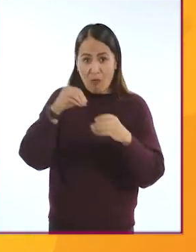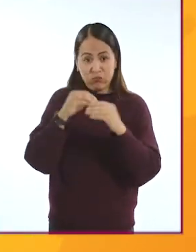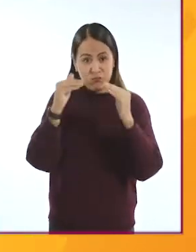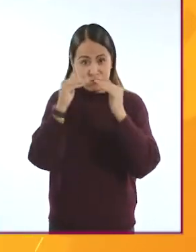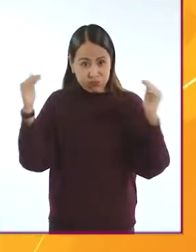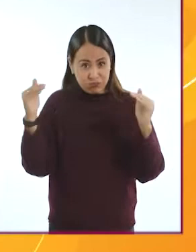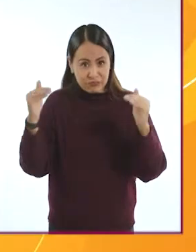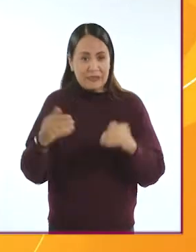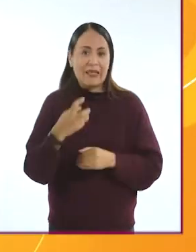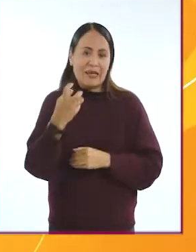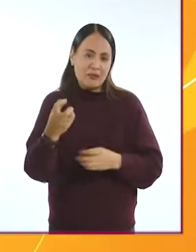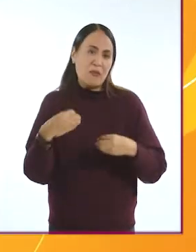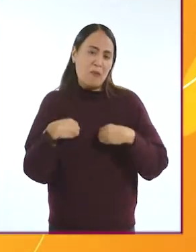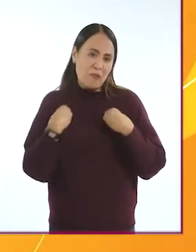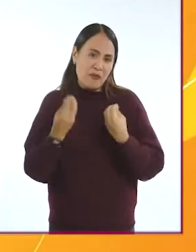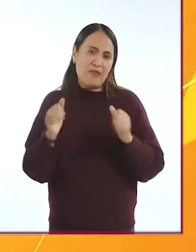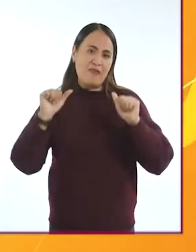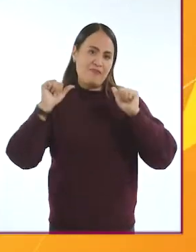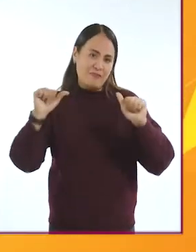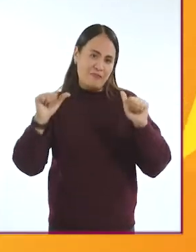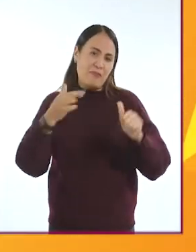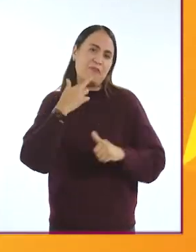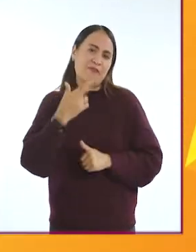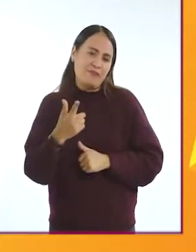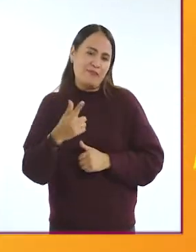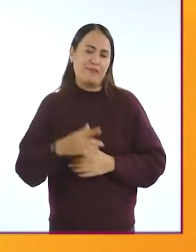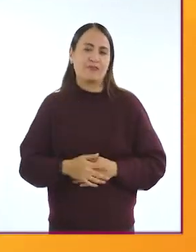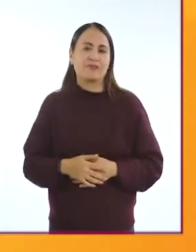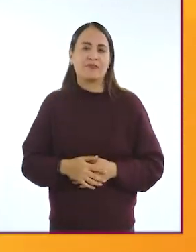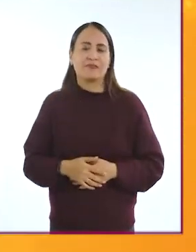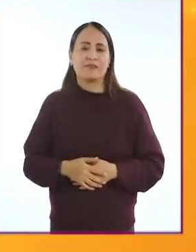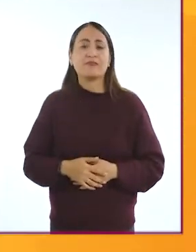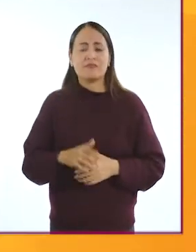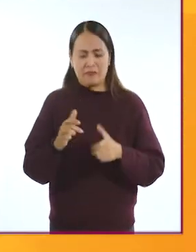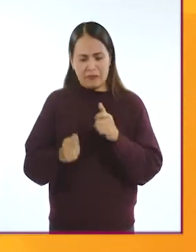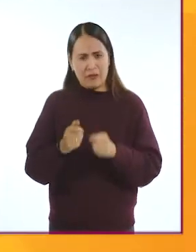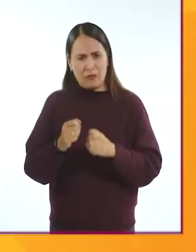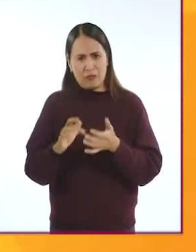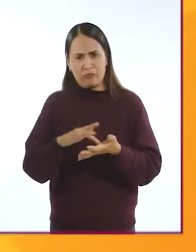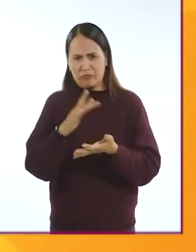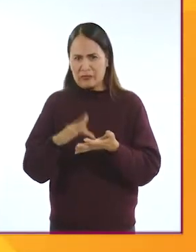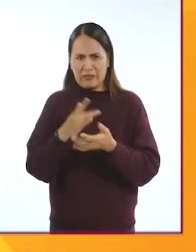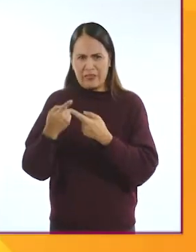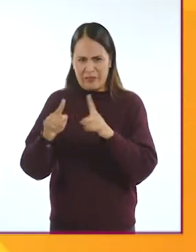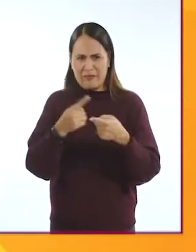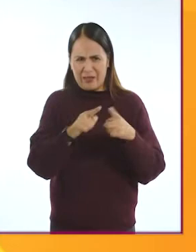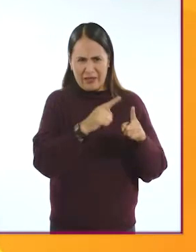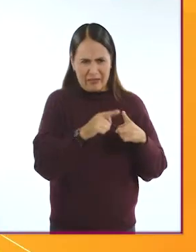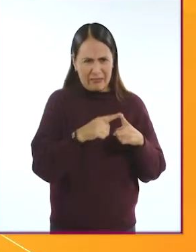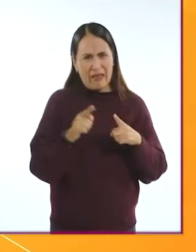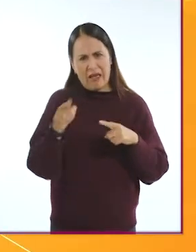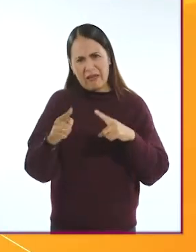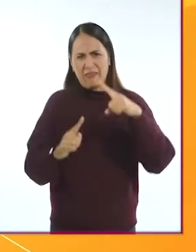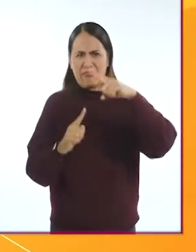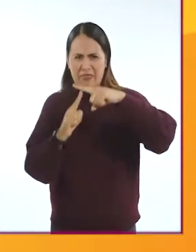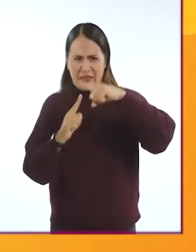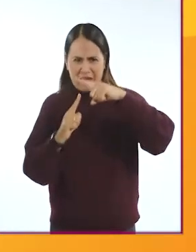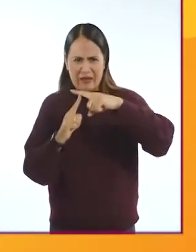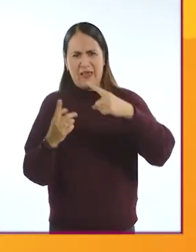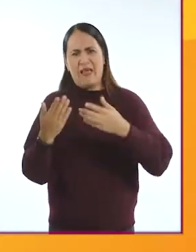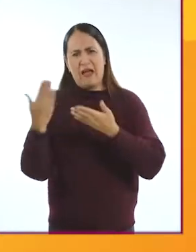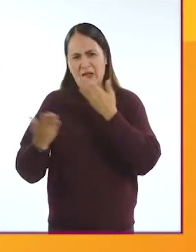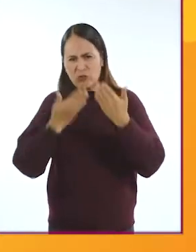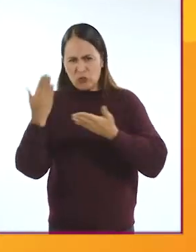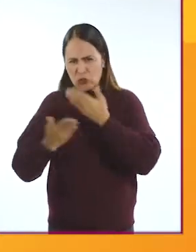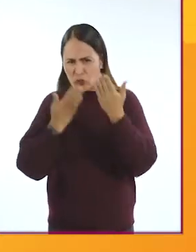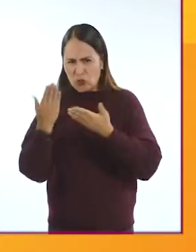que para muchos significa una vida más cómoda y práctica. Si bien los dispositivos para la boca están pensados para hacer tareas relacionadas